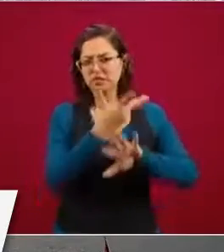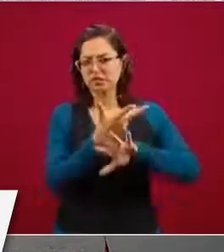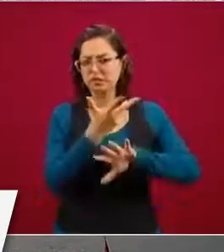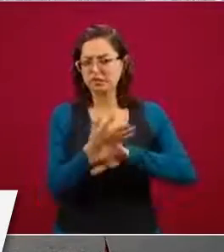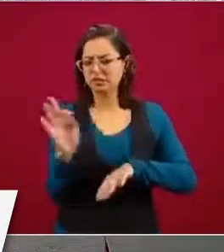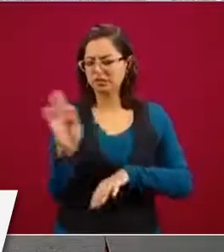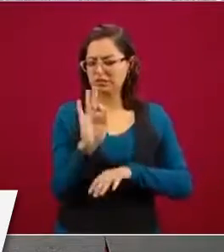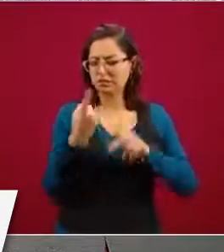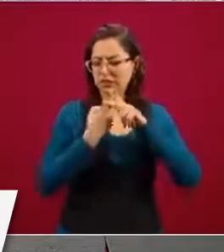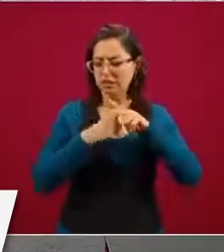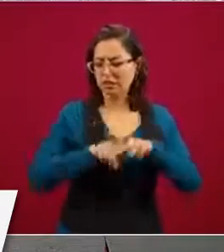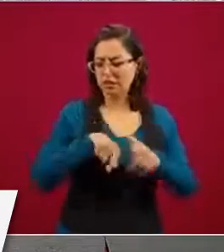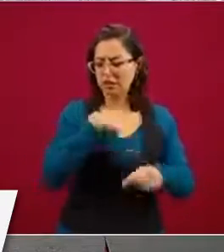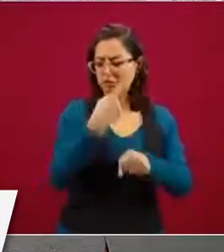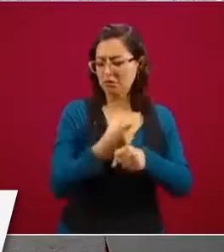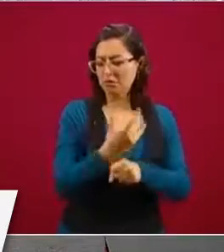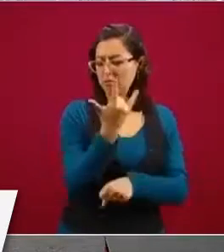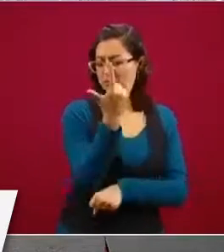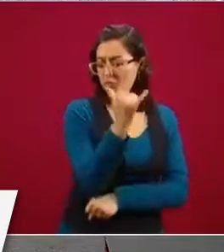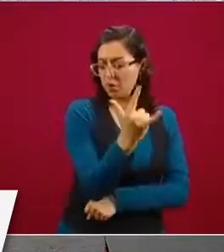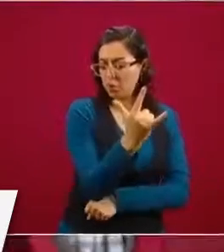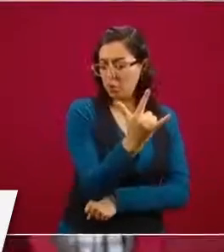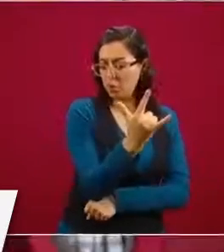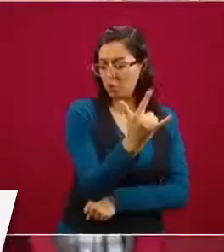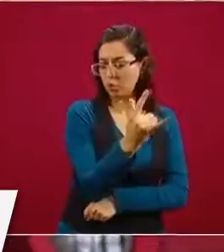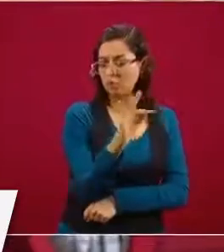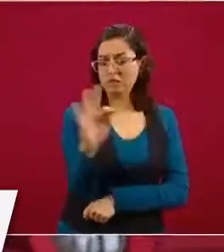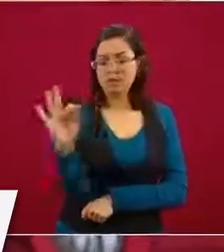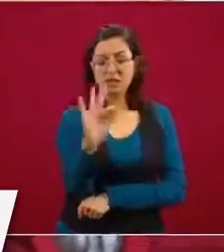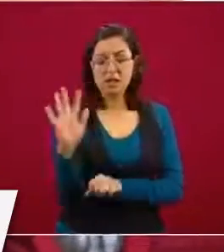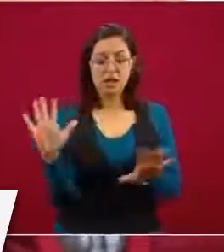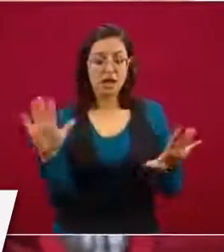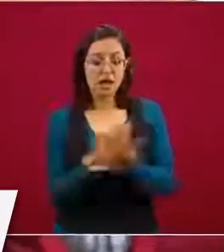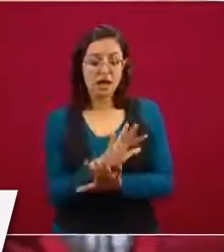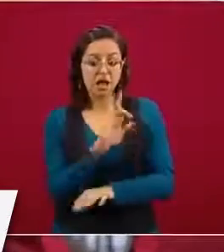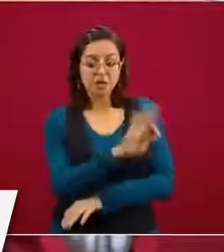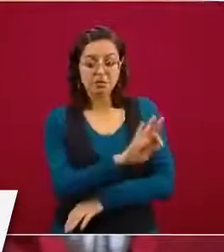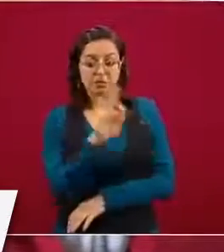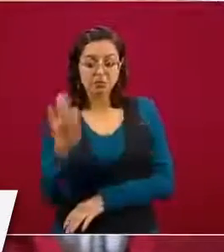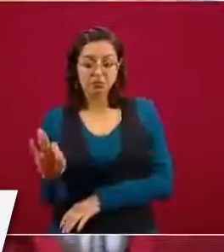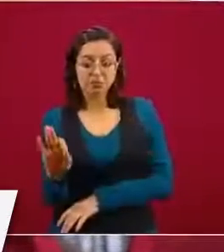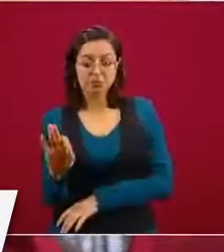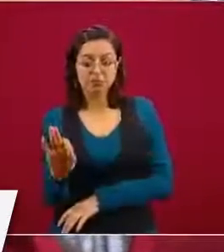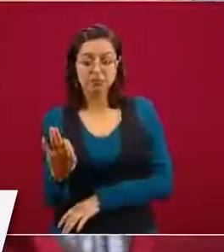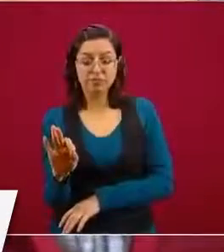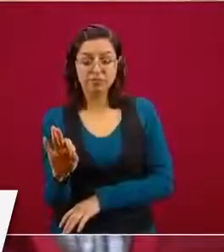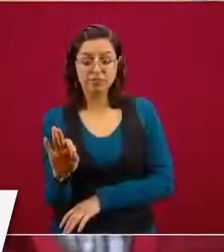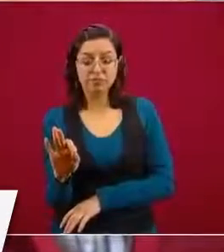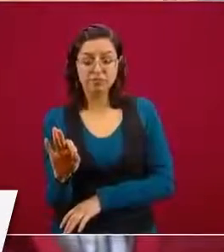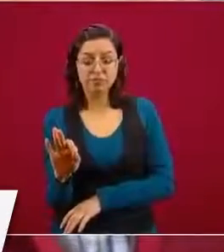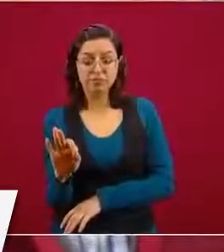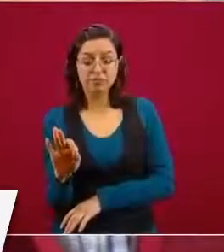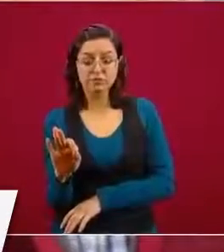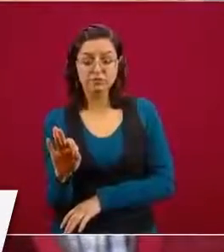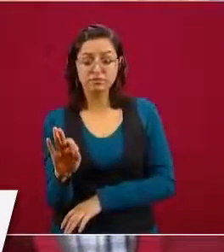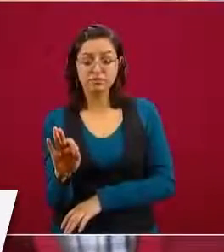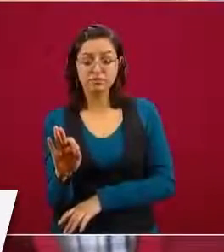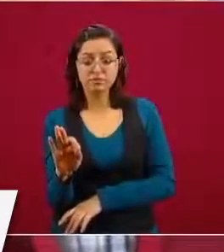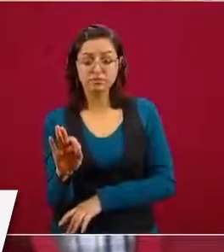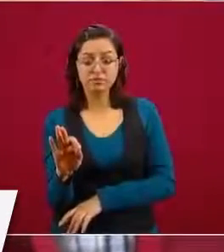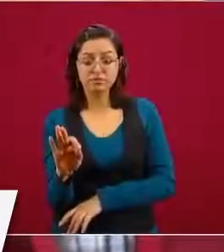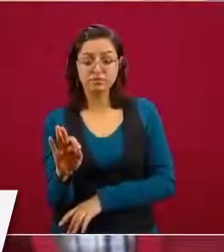¿se correría el riesgo de que se modificara esa fecha o de que a pesar de que entre en vigor se comience la reactivación